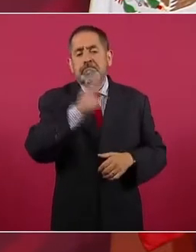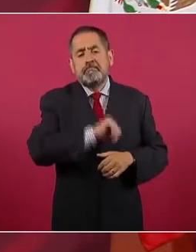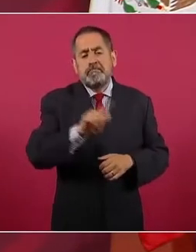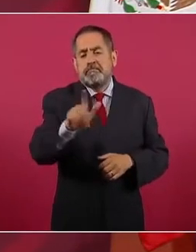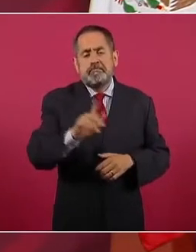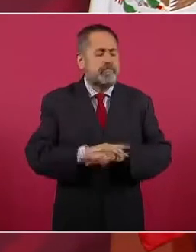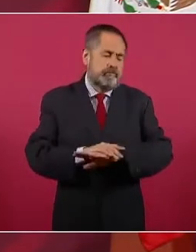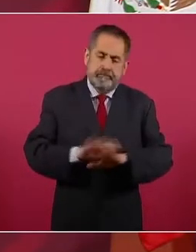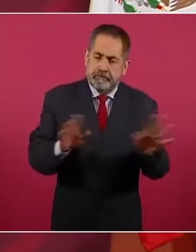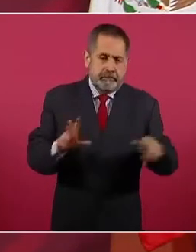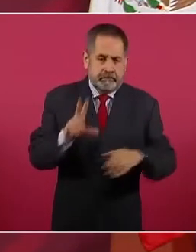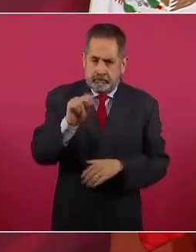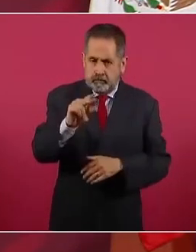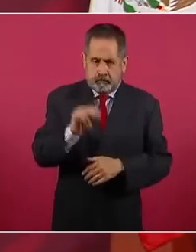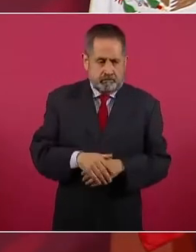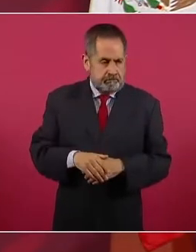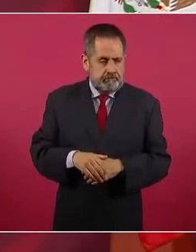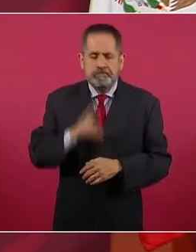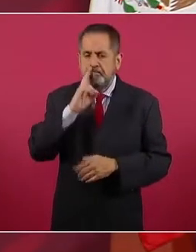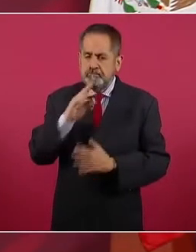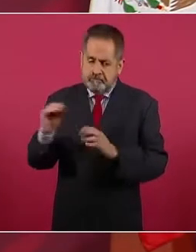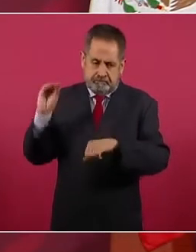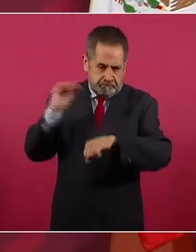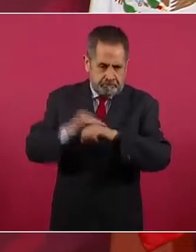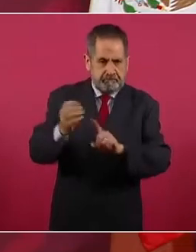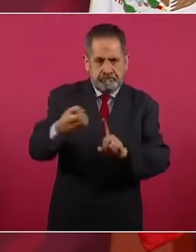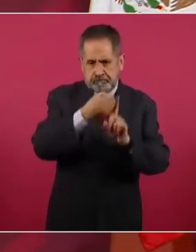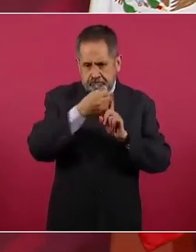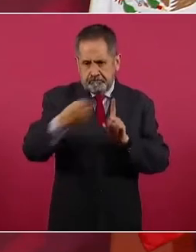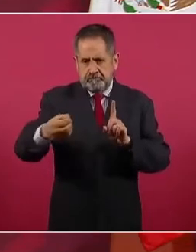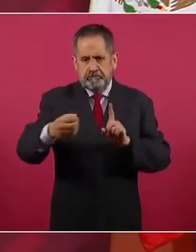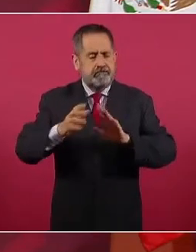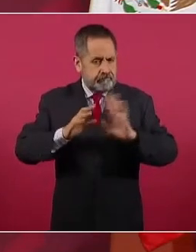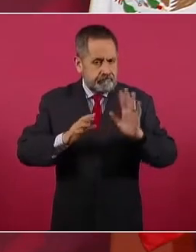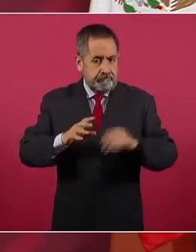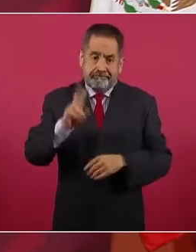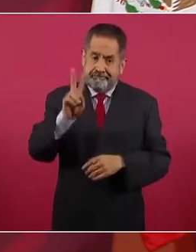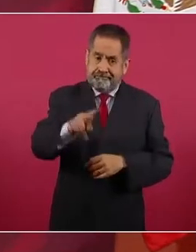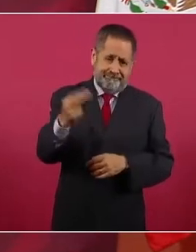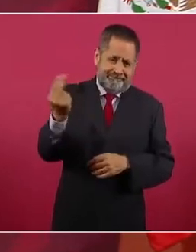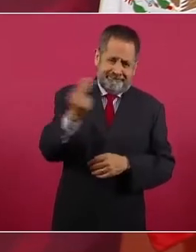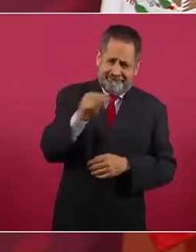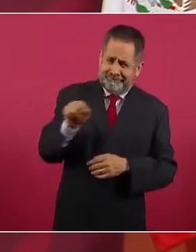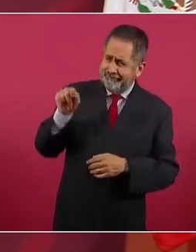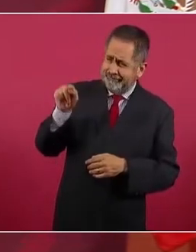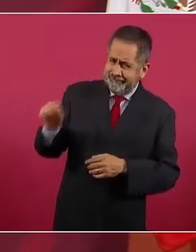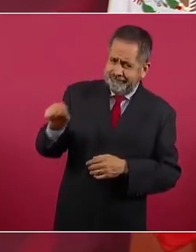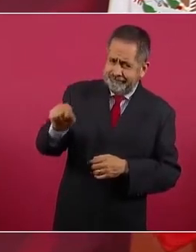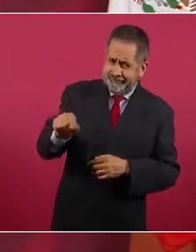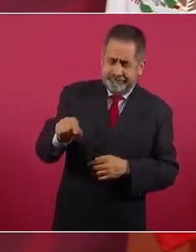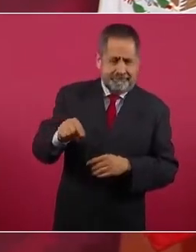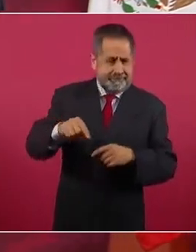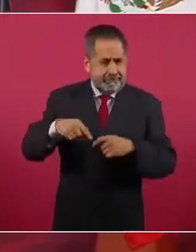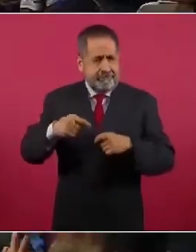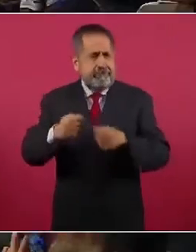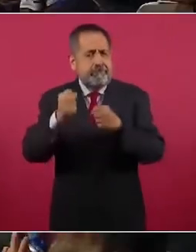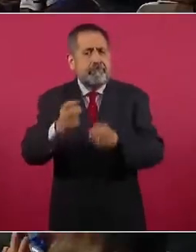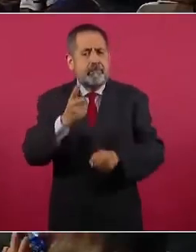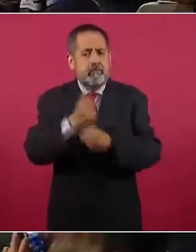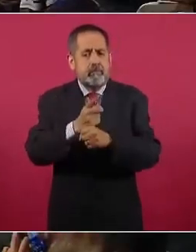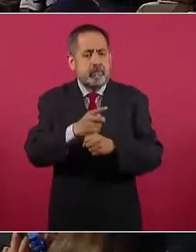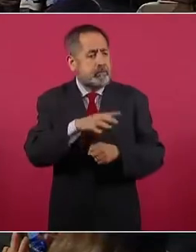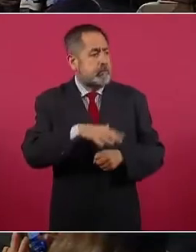a ponerse de acuerdo, o primero necesitamos garantizar la seguridad